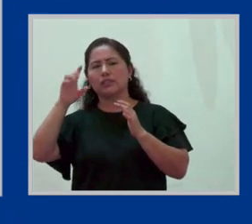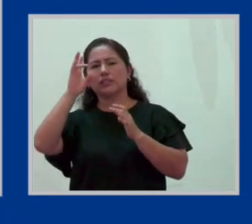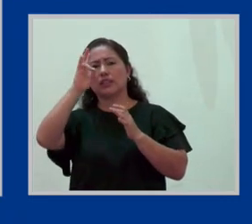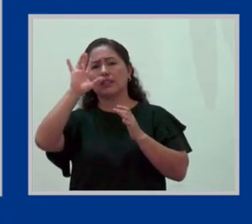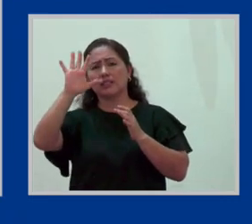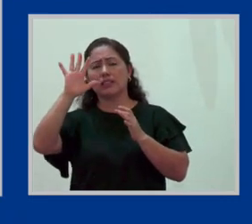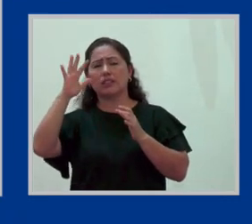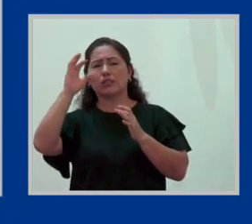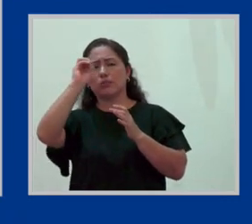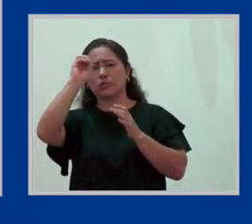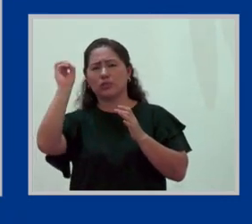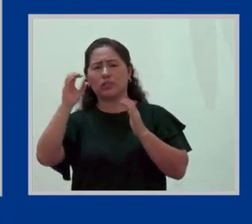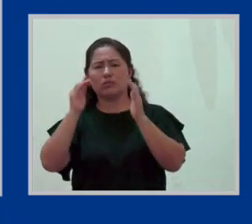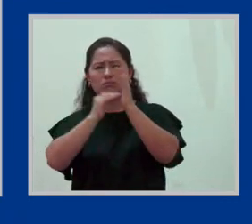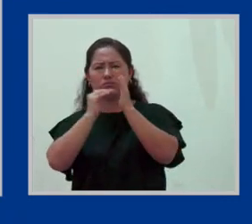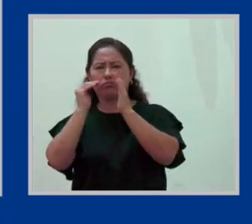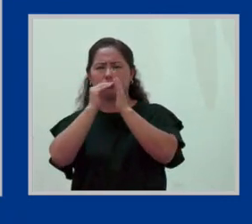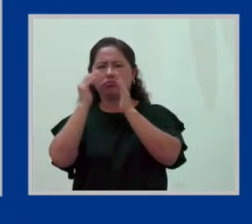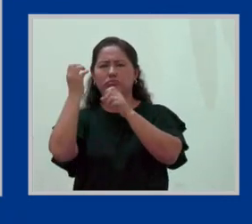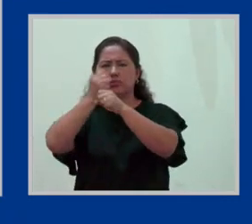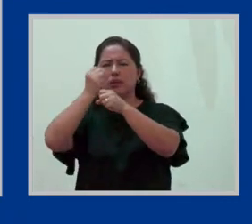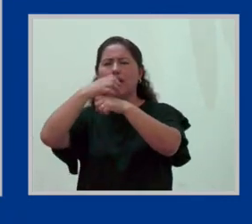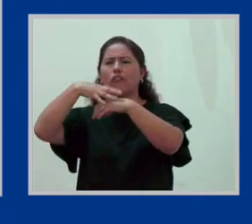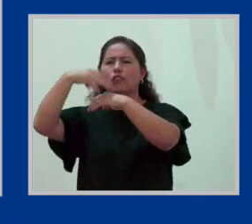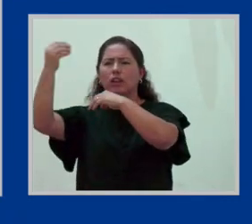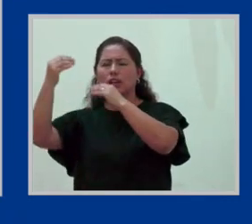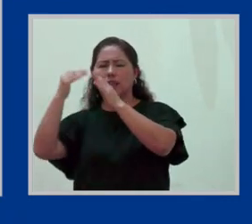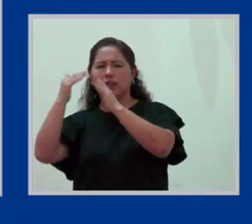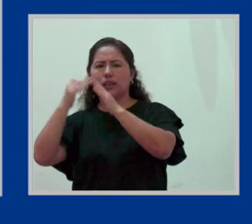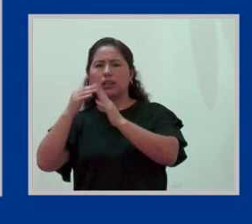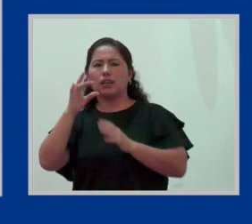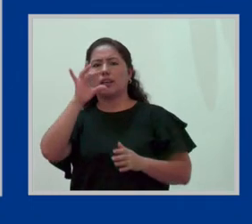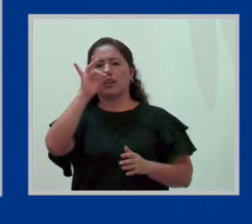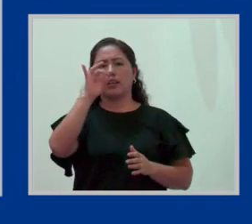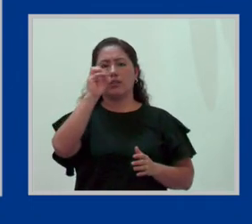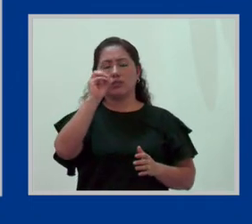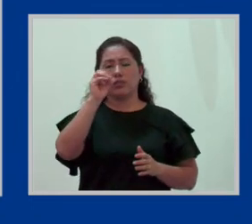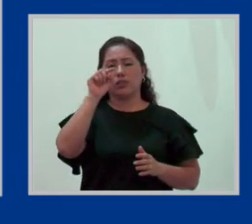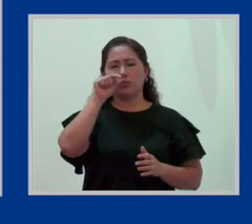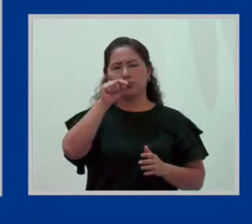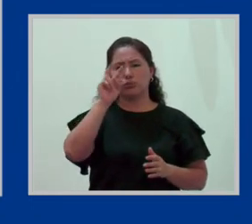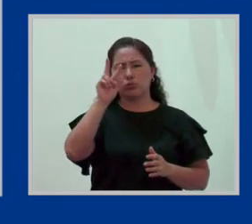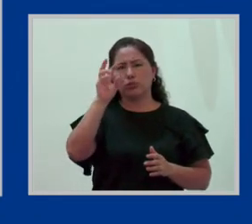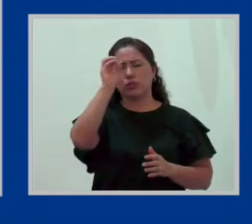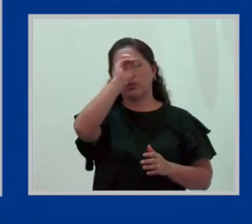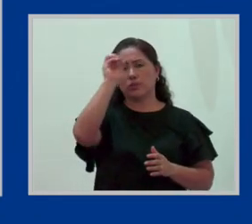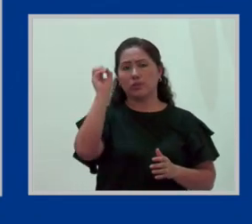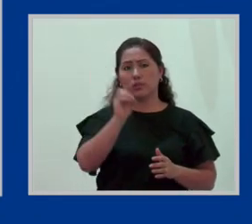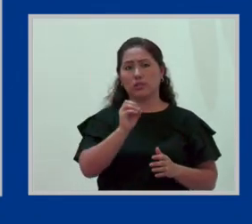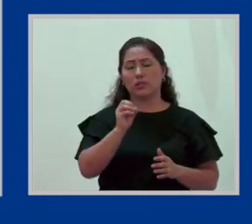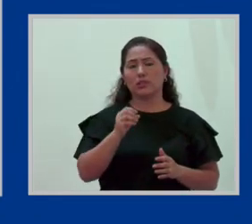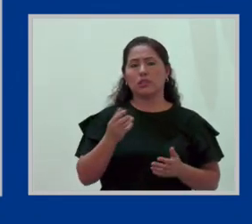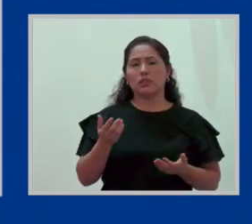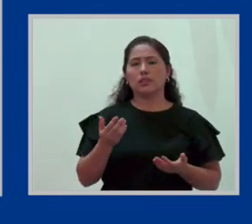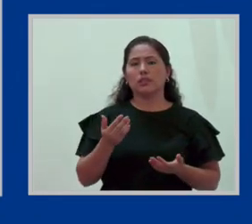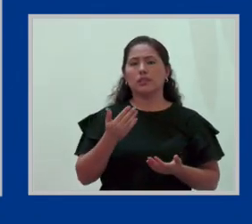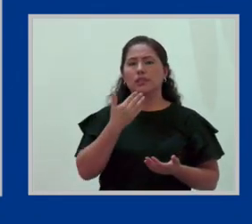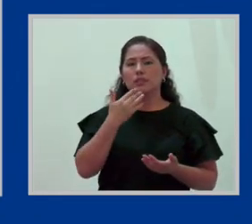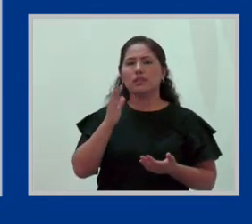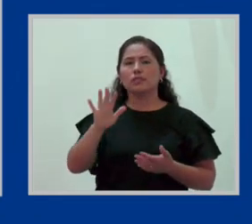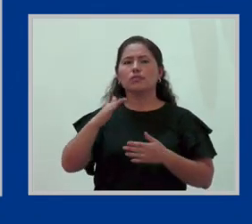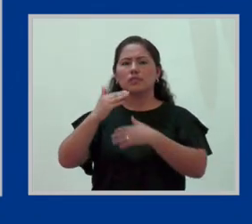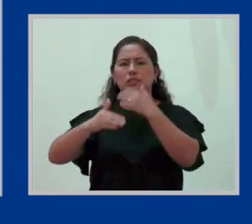trabaja fuera de casa, y el 80.2% de ese porcentaje desarrolla su actividad